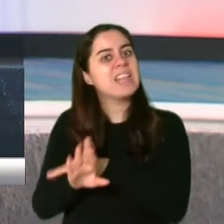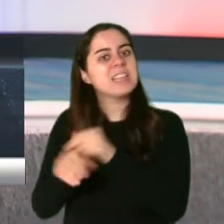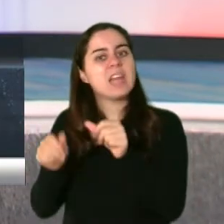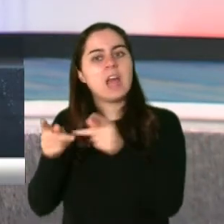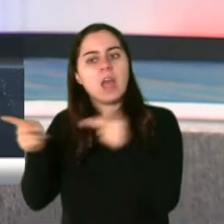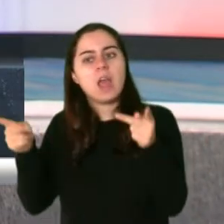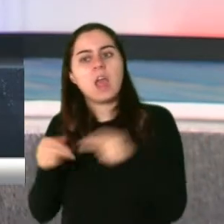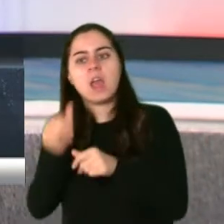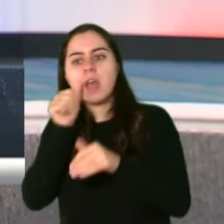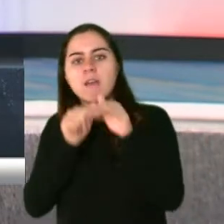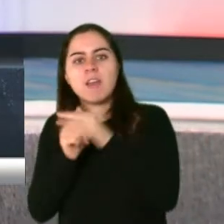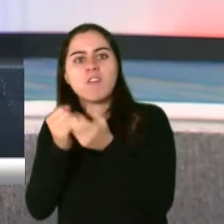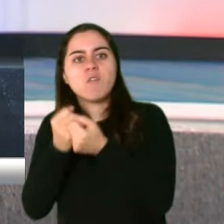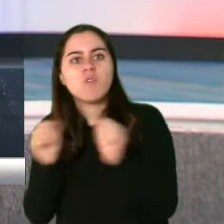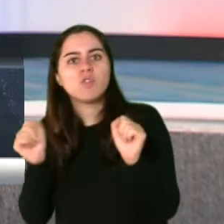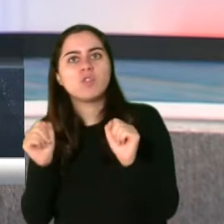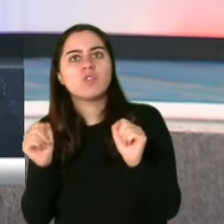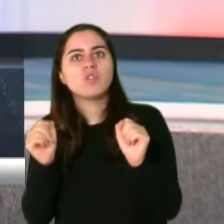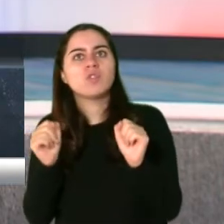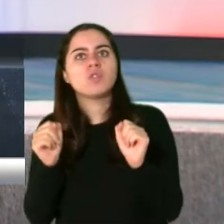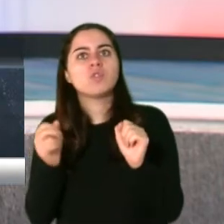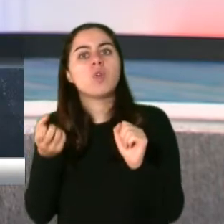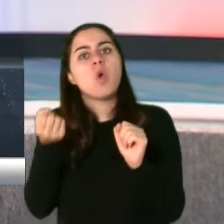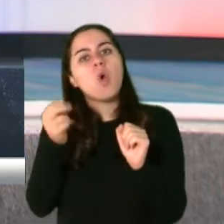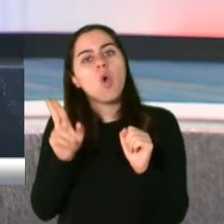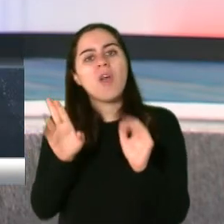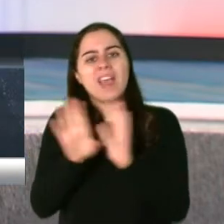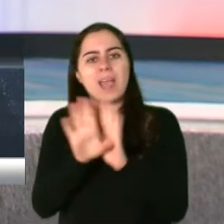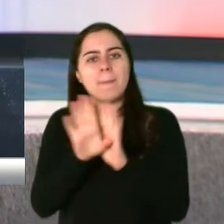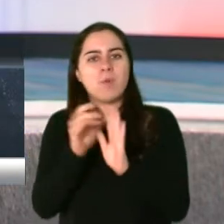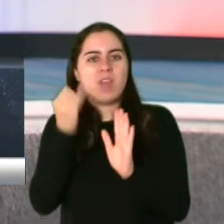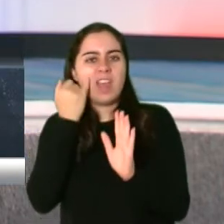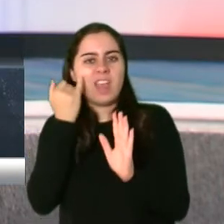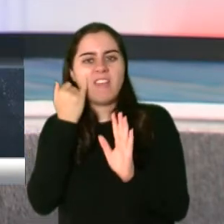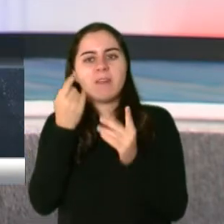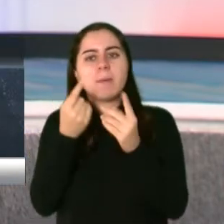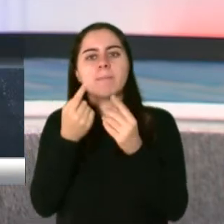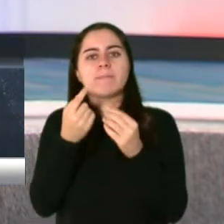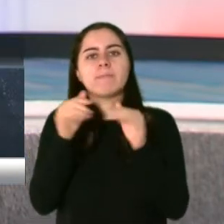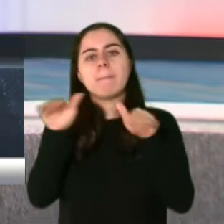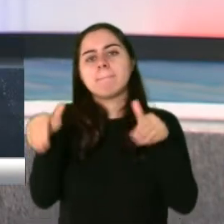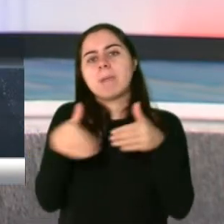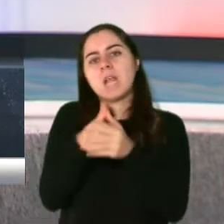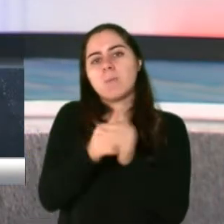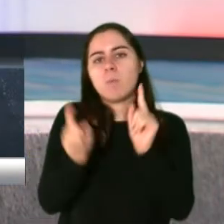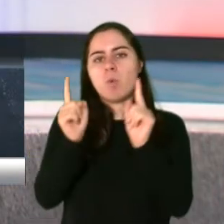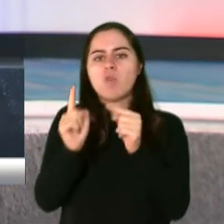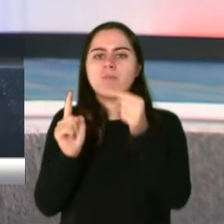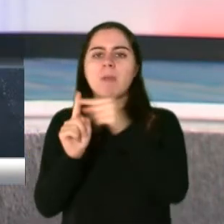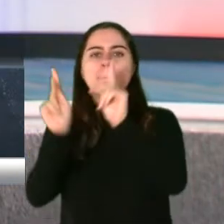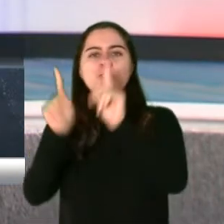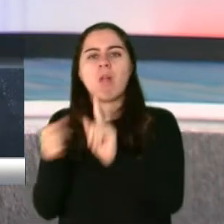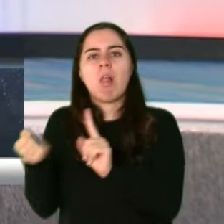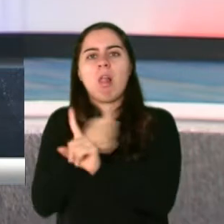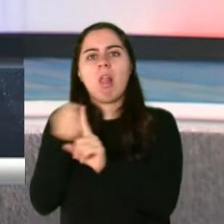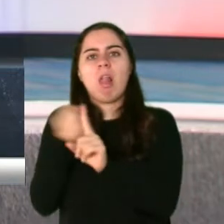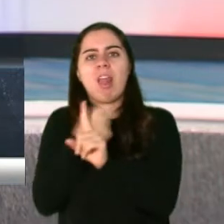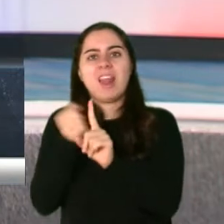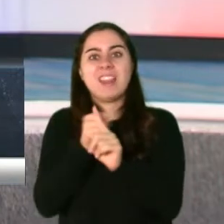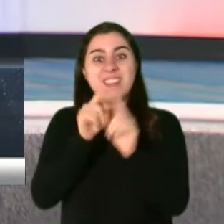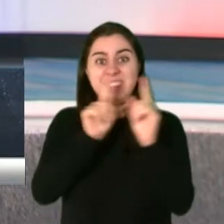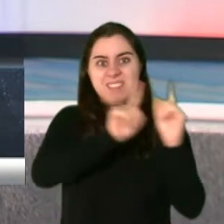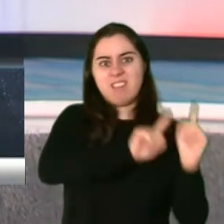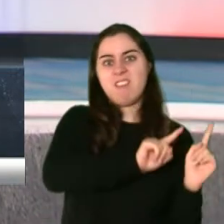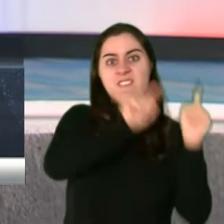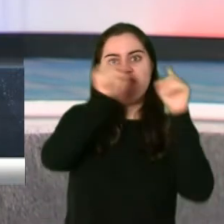junto con el agresor en el mismo espacio físico, por ejemplo. Además, si hubiera alguna controversia y los tribunales